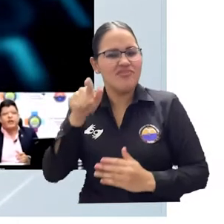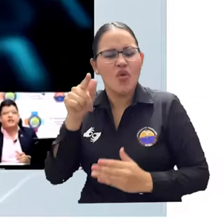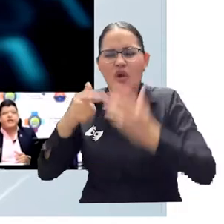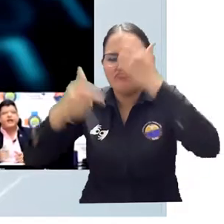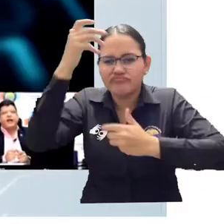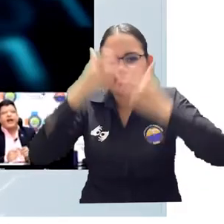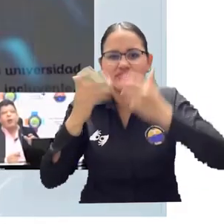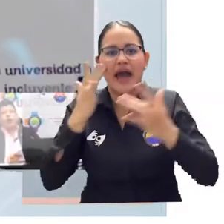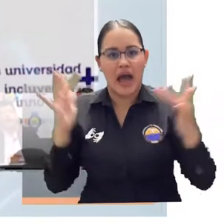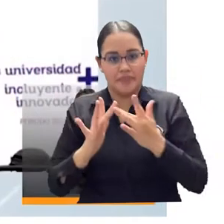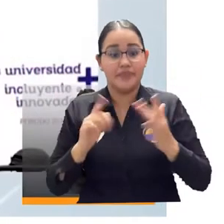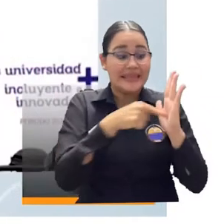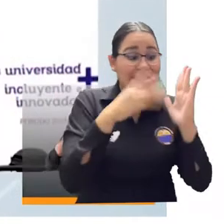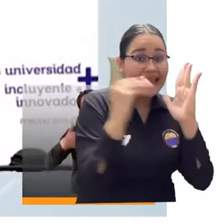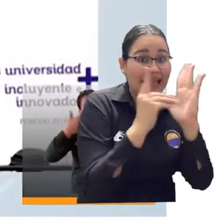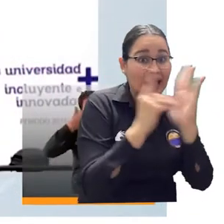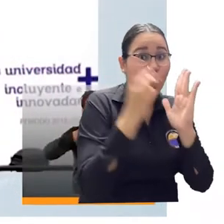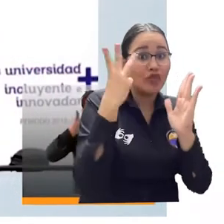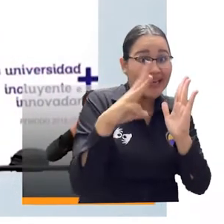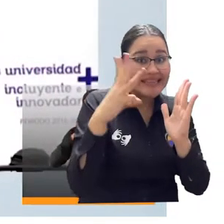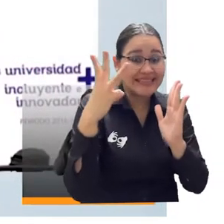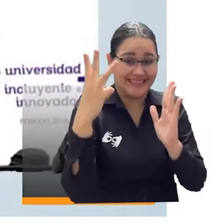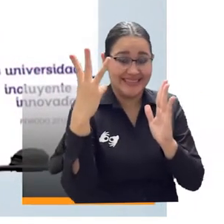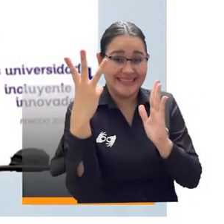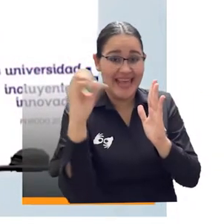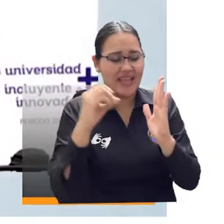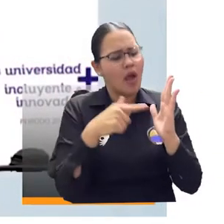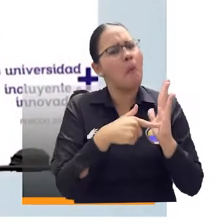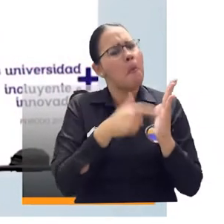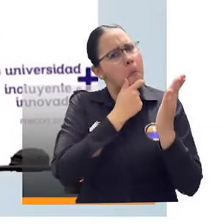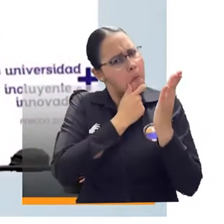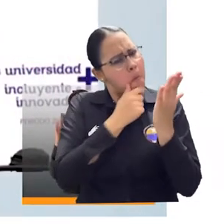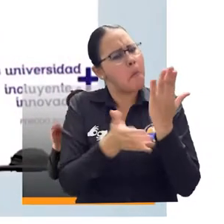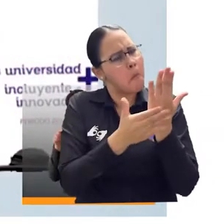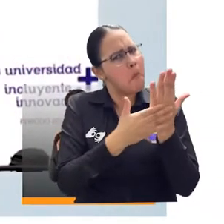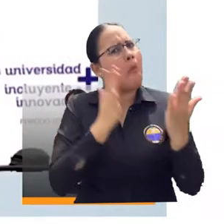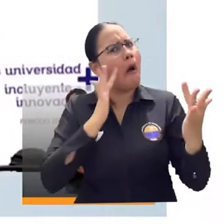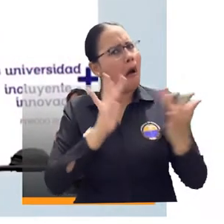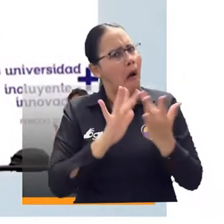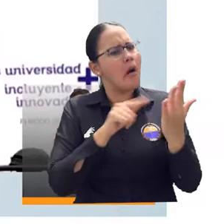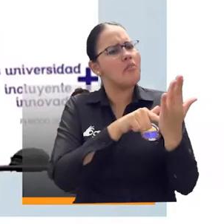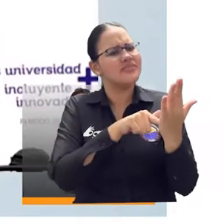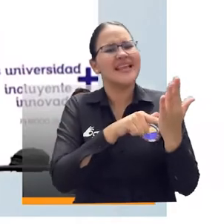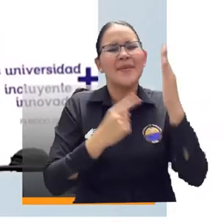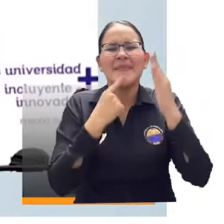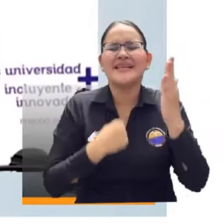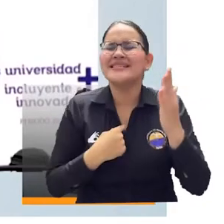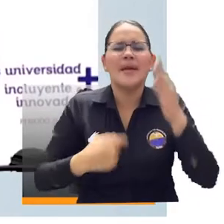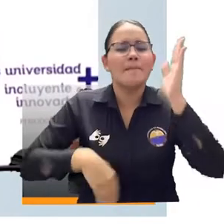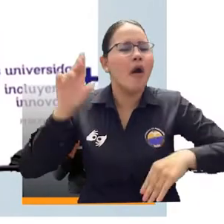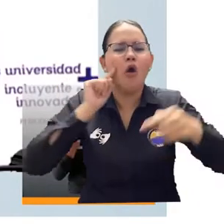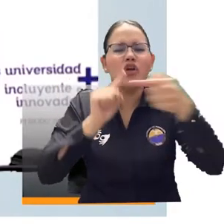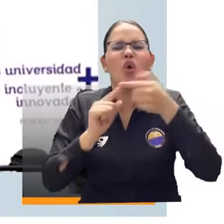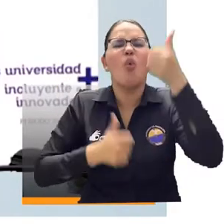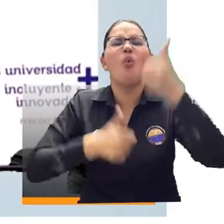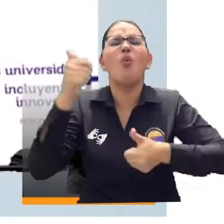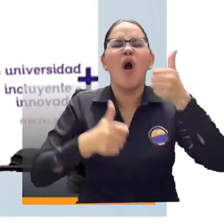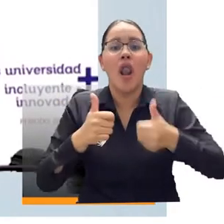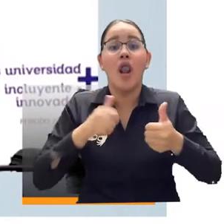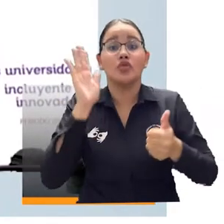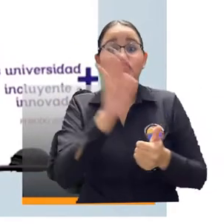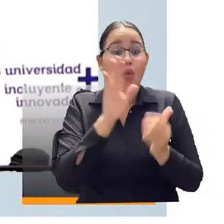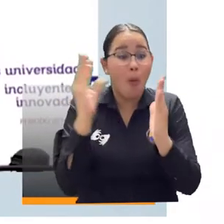modelo híbrido. Y yo creo que ahí el 1330, pues nos abrió la oportunidad para decir, mire, centrémonos no en los contenidos, sino